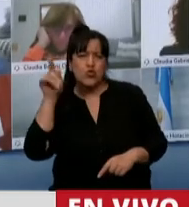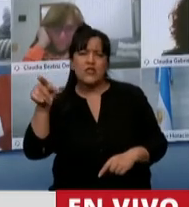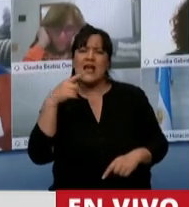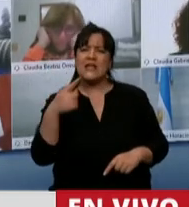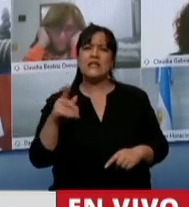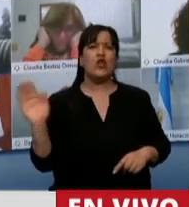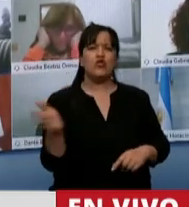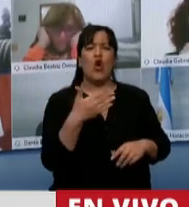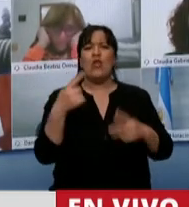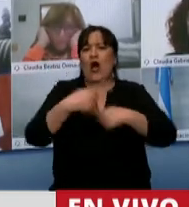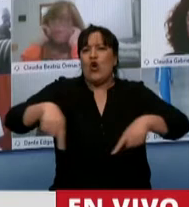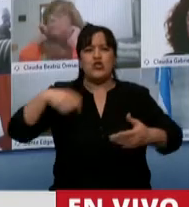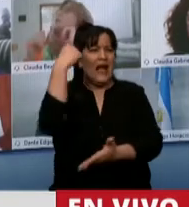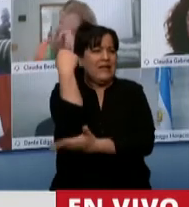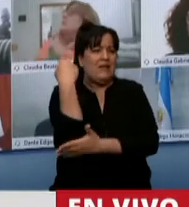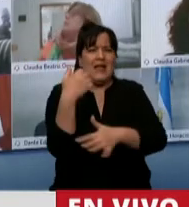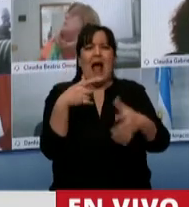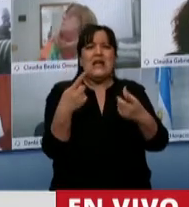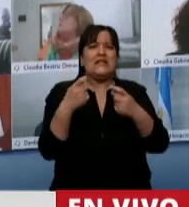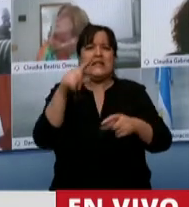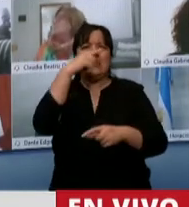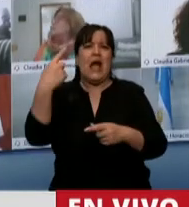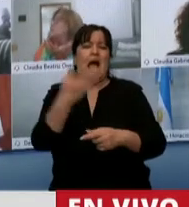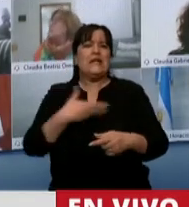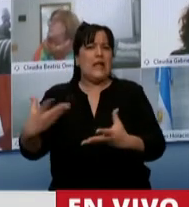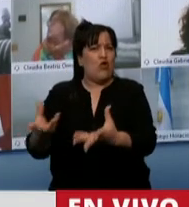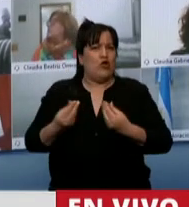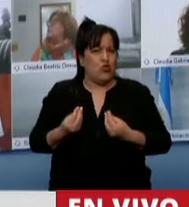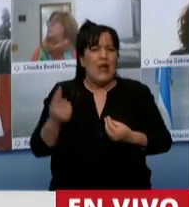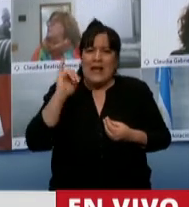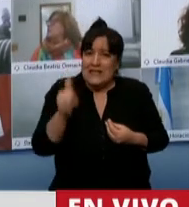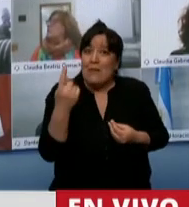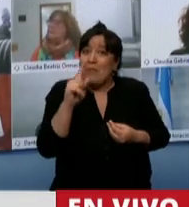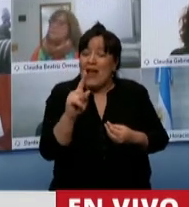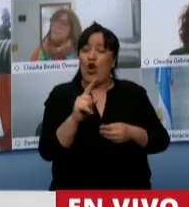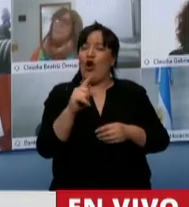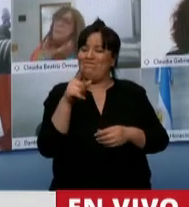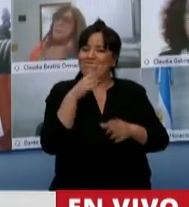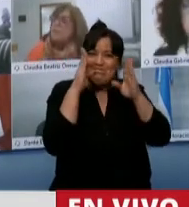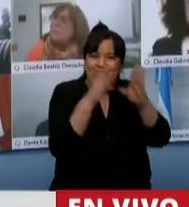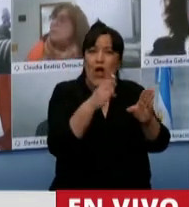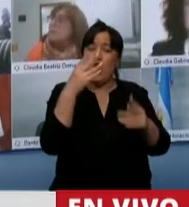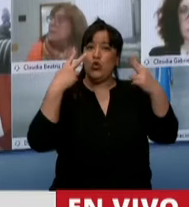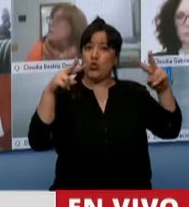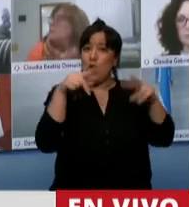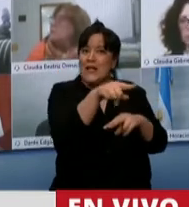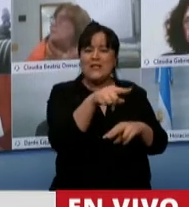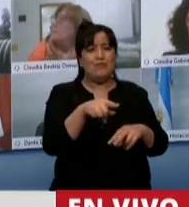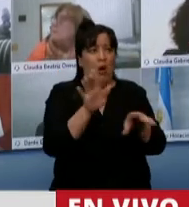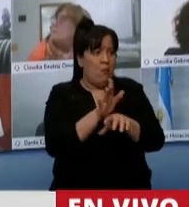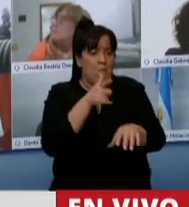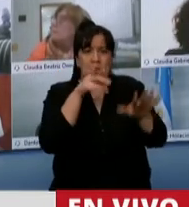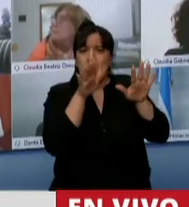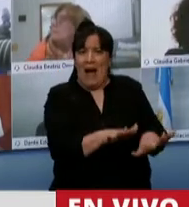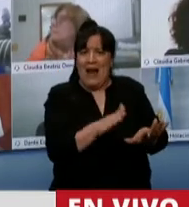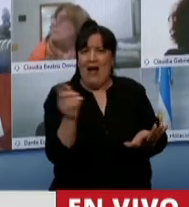todas las actividades económicas necesitan ayuda del Estado. Sí, pero el turismo, a diferencia de otras, está completamente paralizada